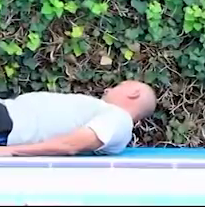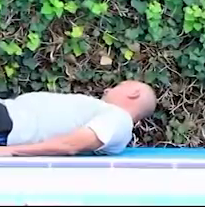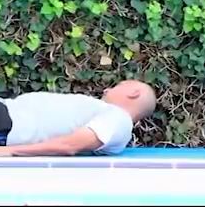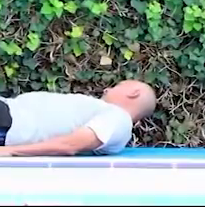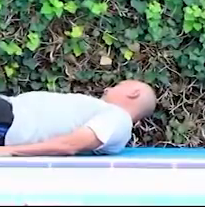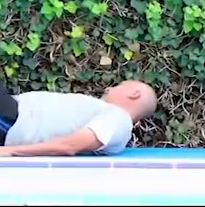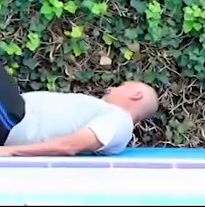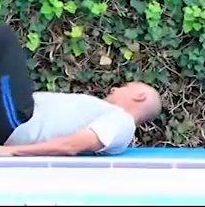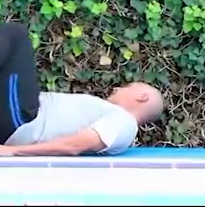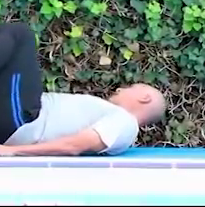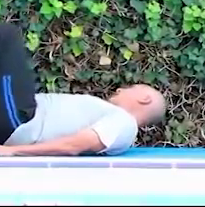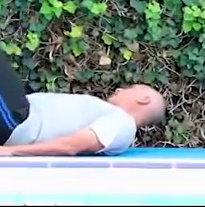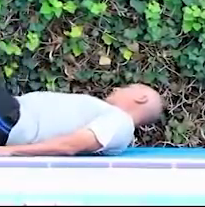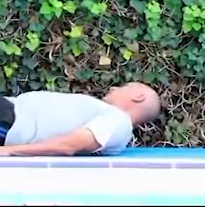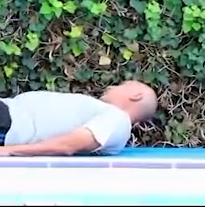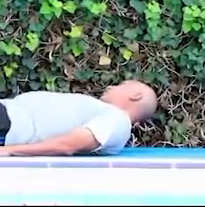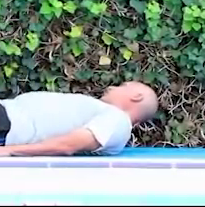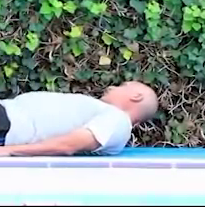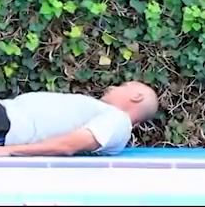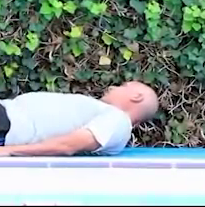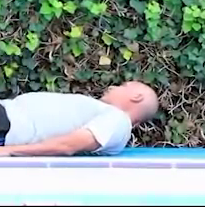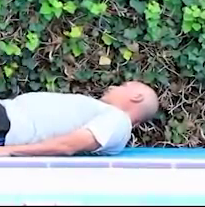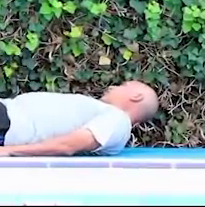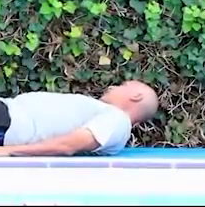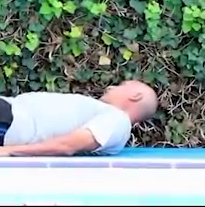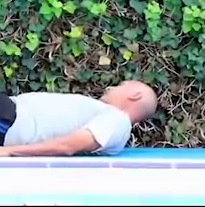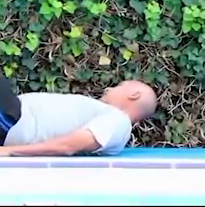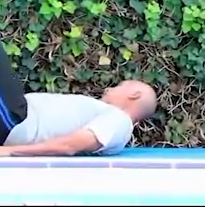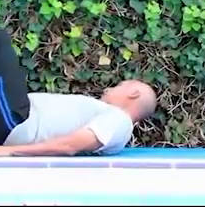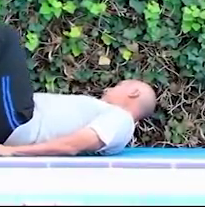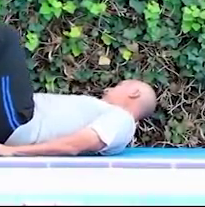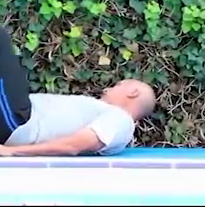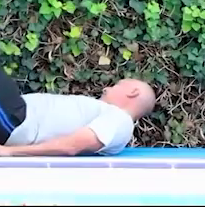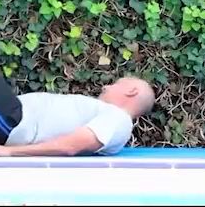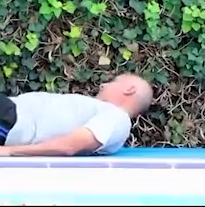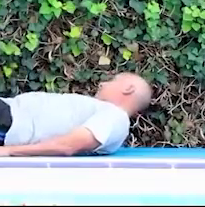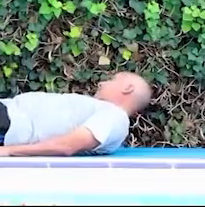respira, trata de que no peguen tus talones. Muy bien.